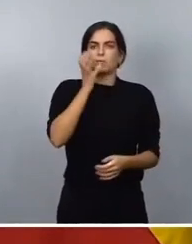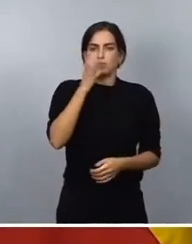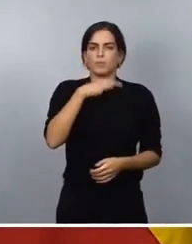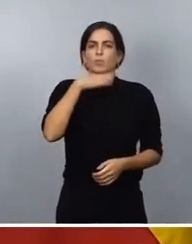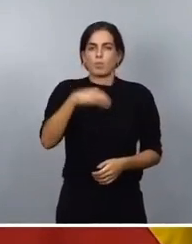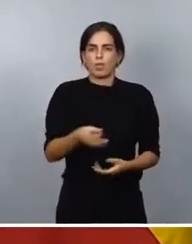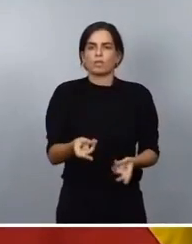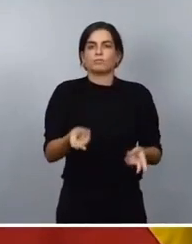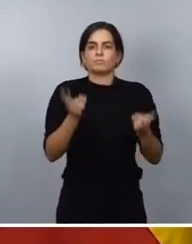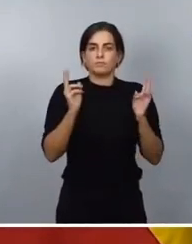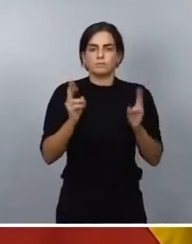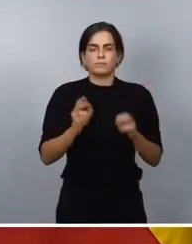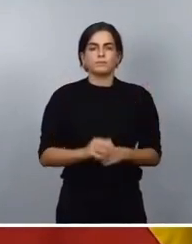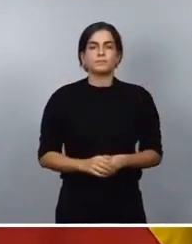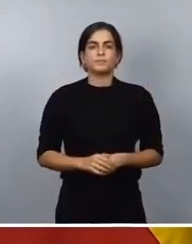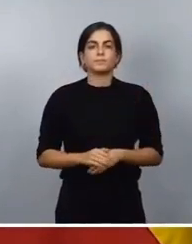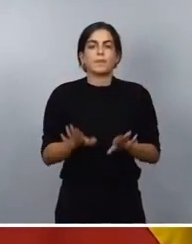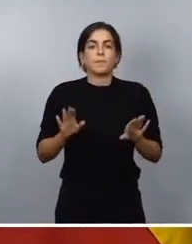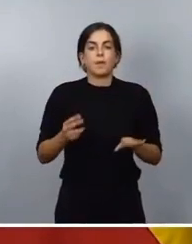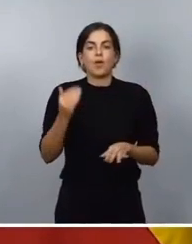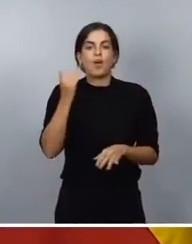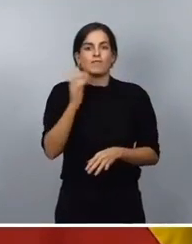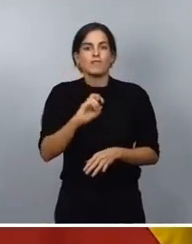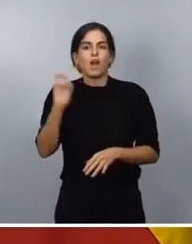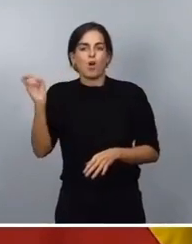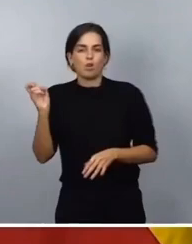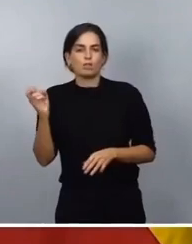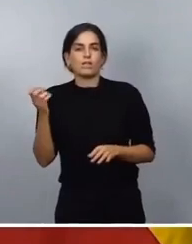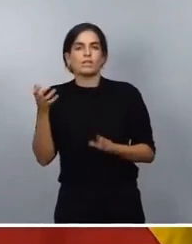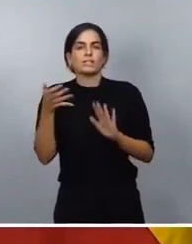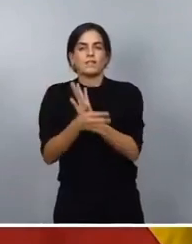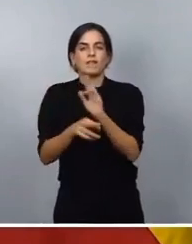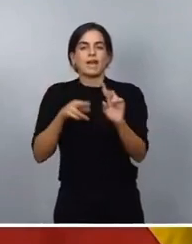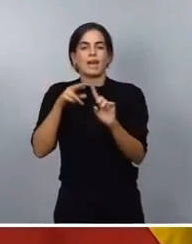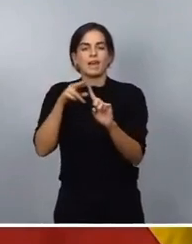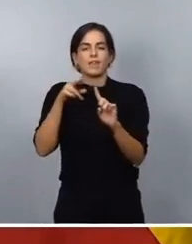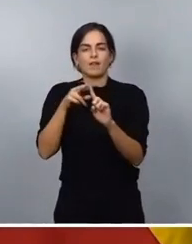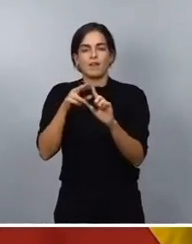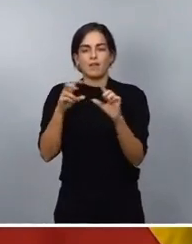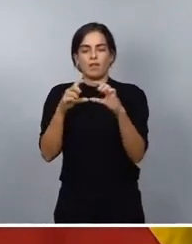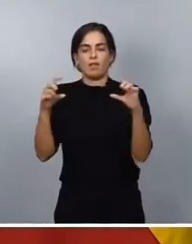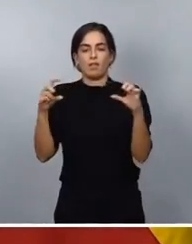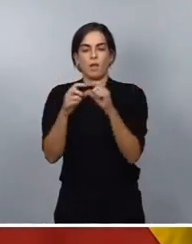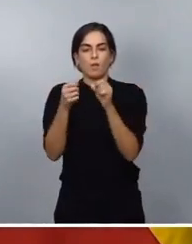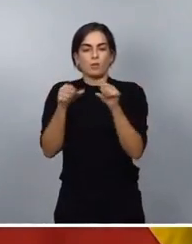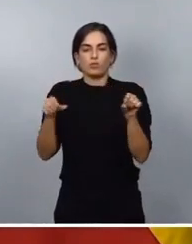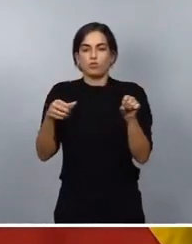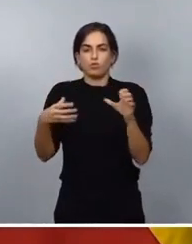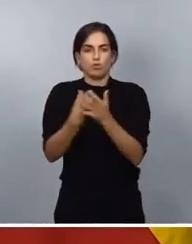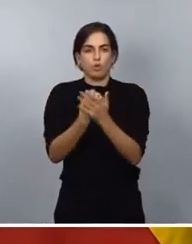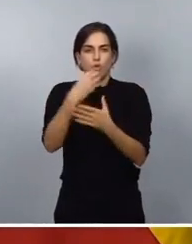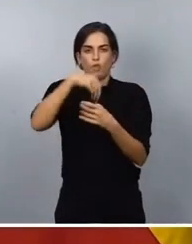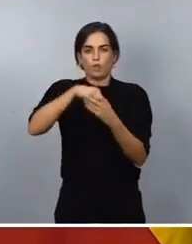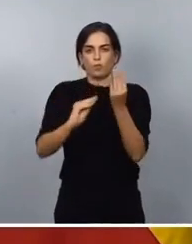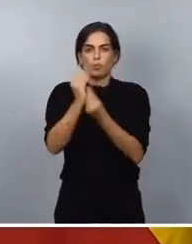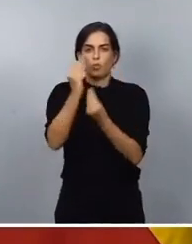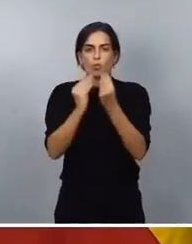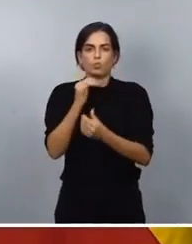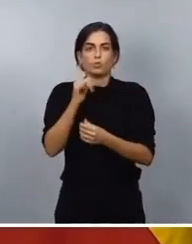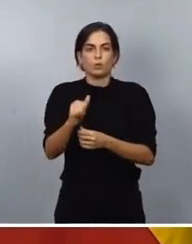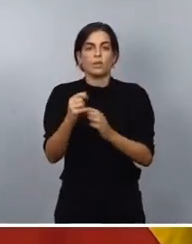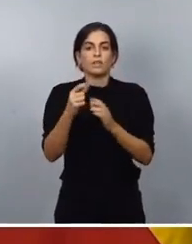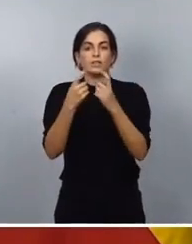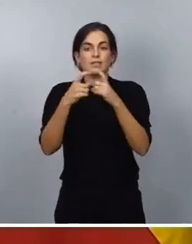Pero hay otra fecha, que es la fecha de referencia, que incluye en todos los productos alimentarios, que es evidentemente una fecha más difusa,